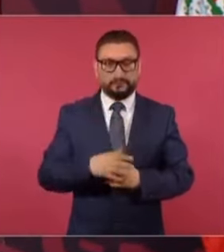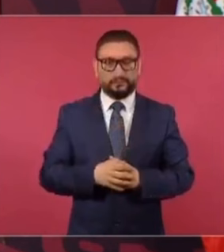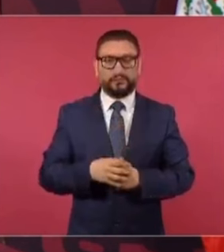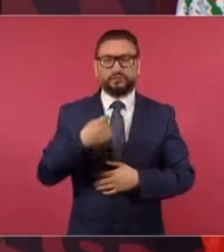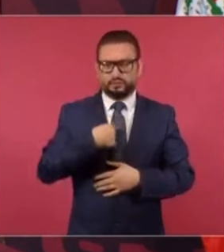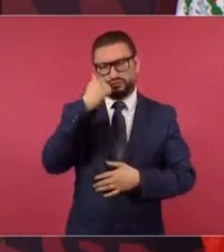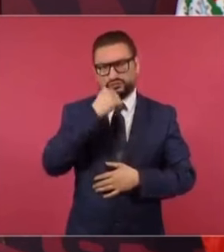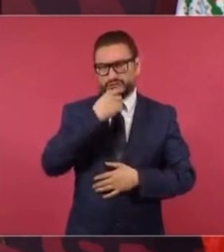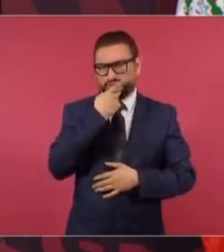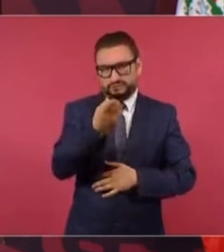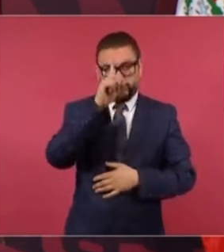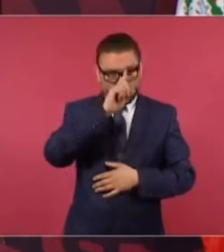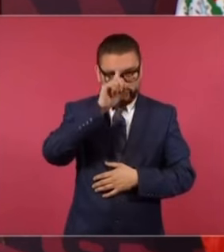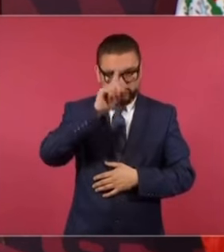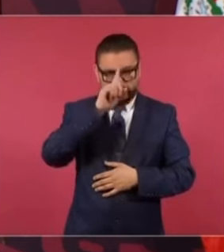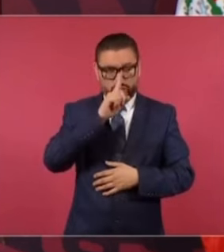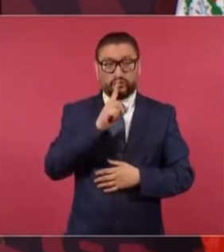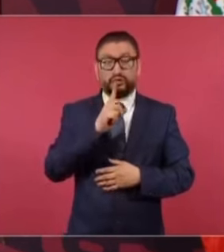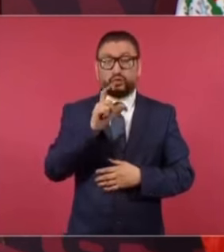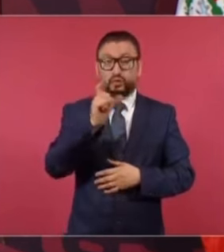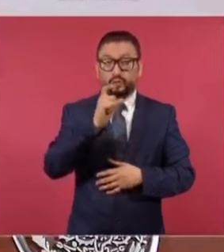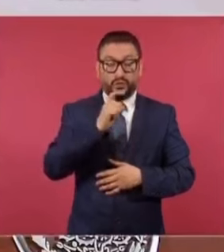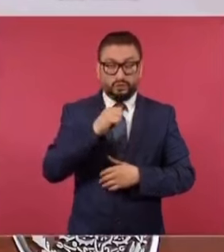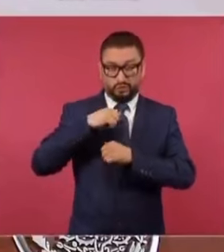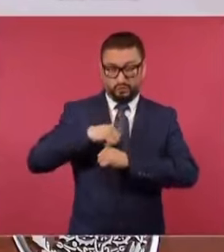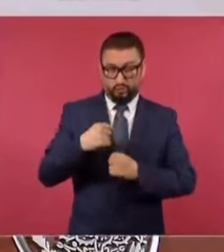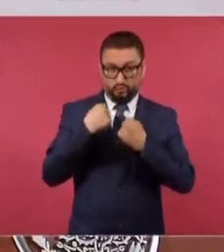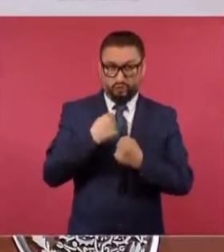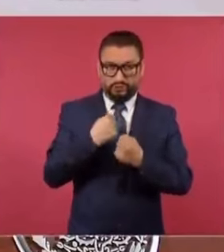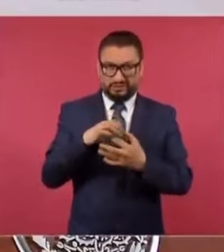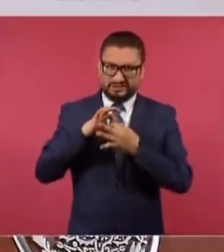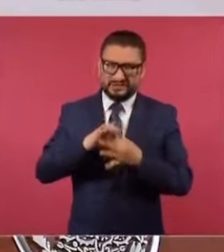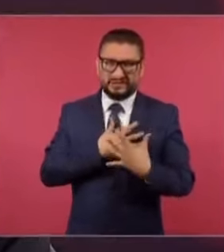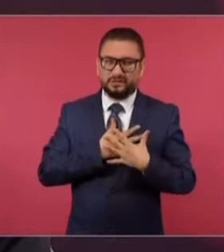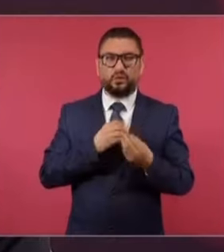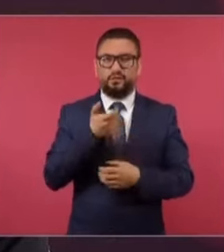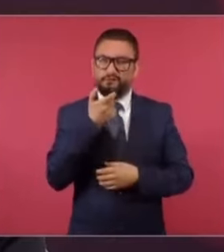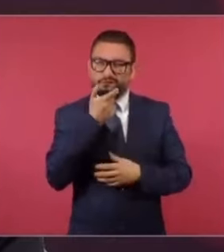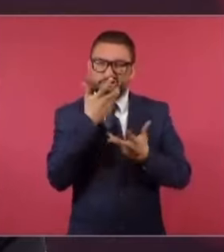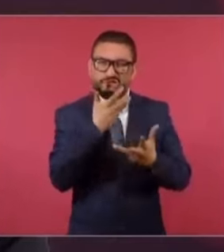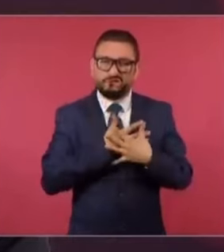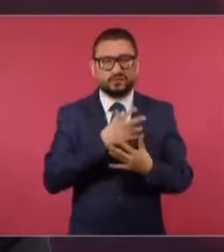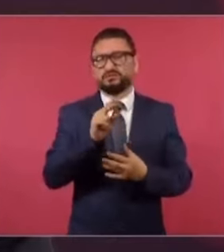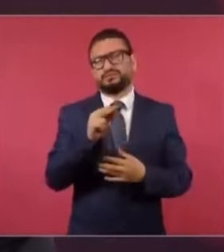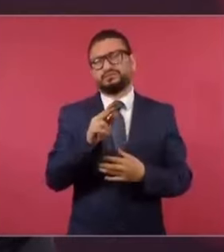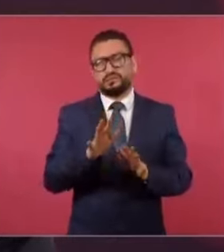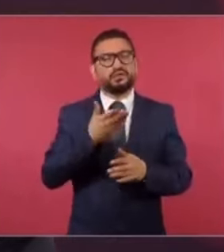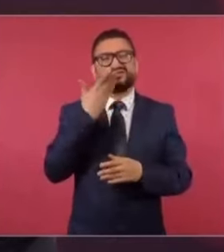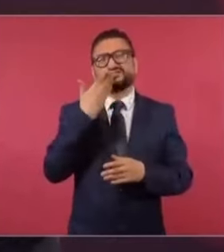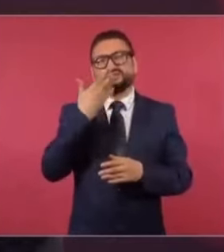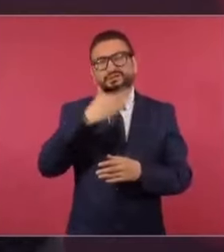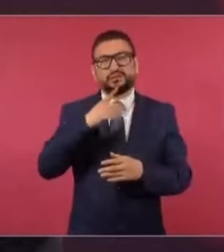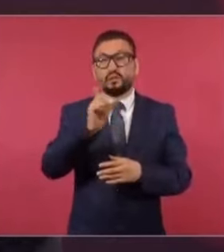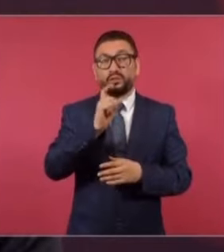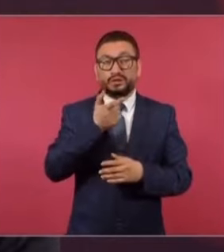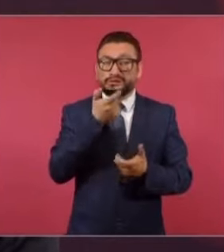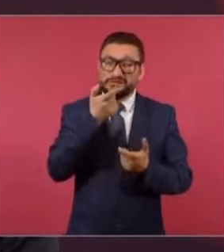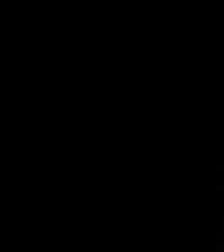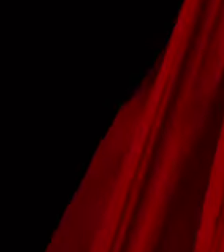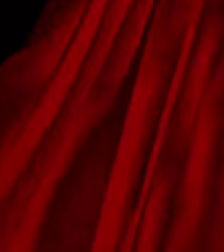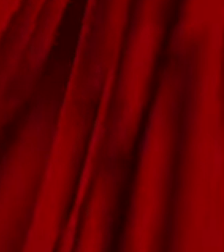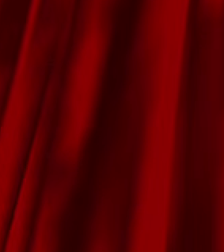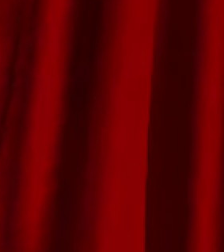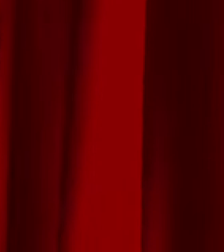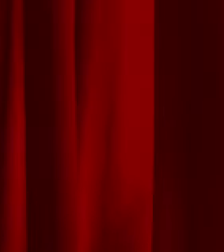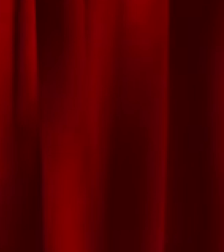yo siempre doy el consejo de que no hay que tenerle mucho apego ni al poder ni al dinero. Y por lo general, lo de la ambición al dinero es infelicidad.